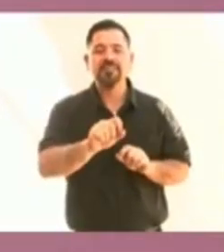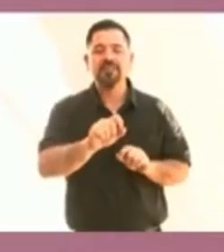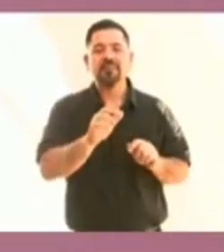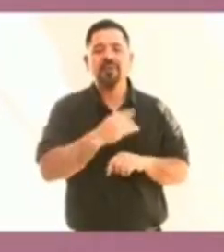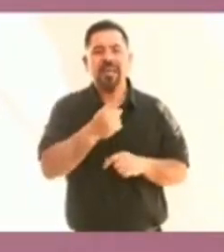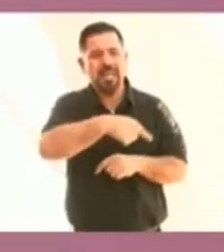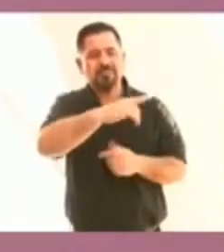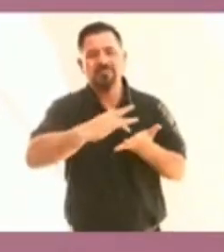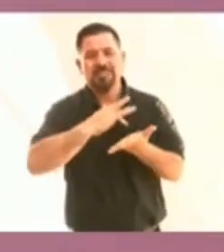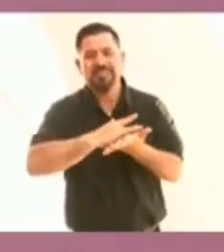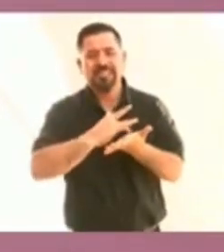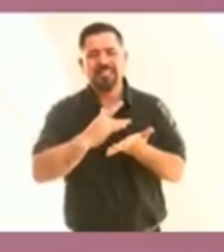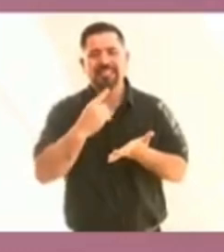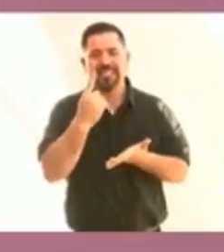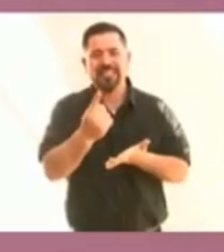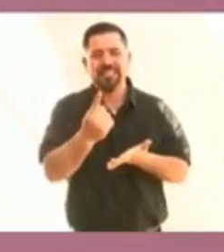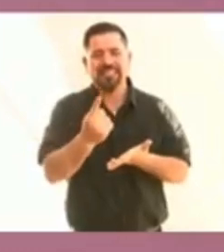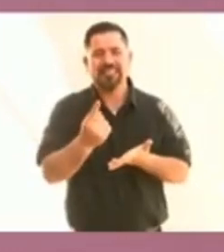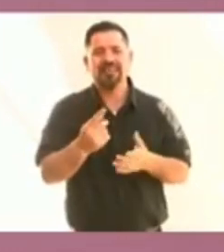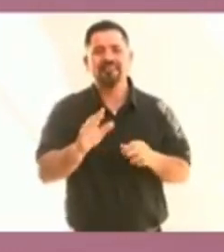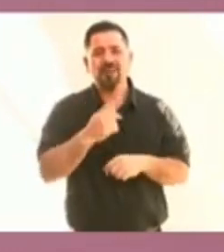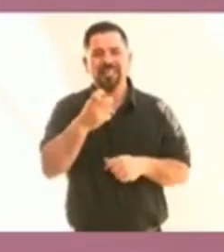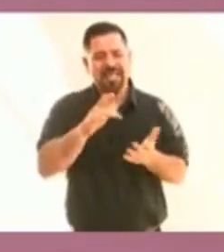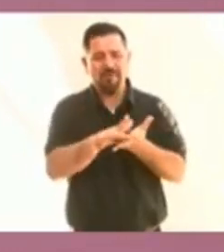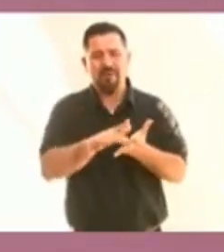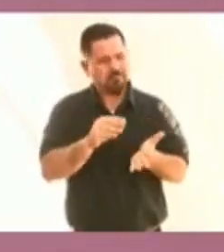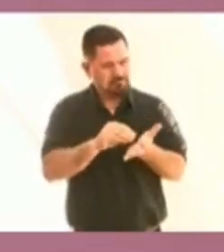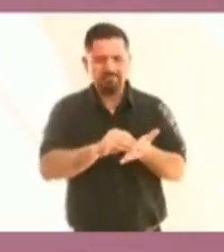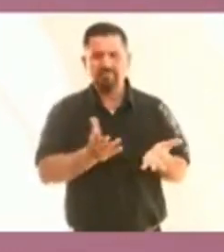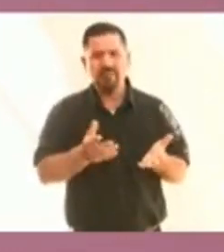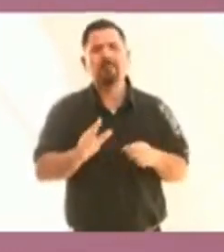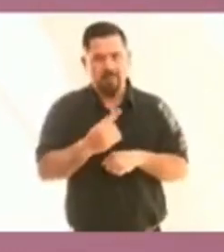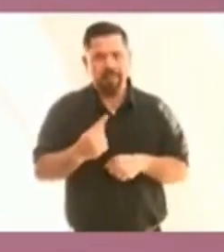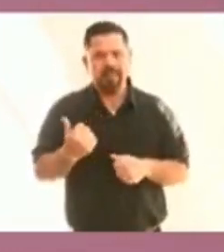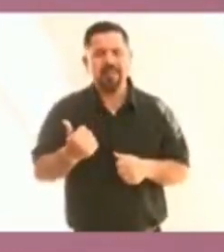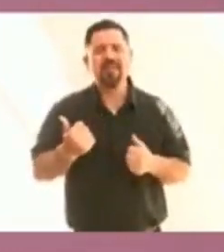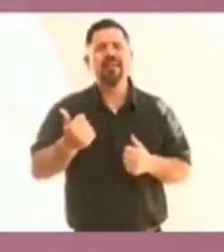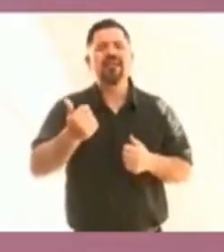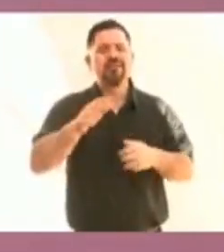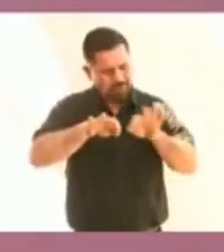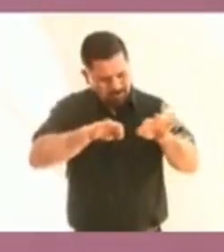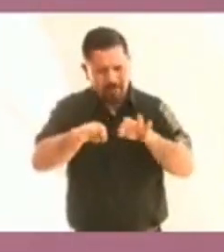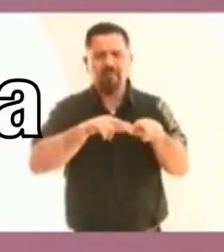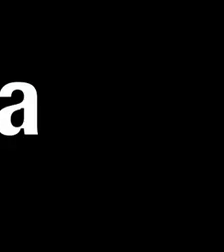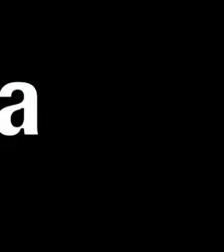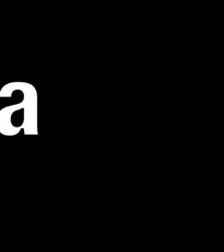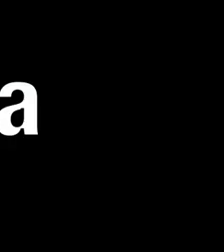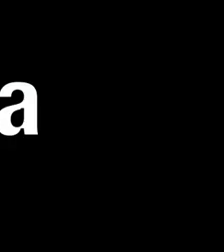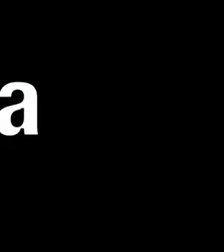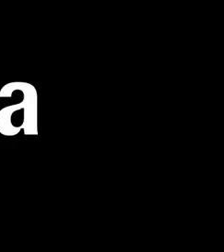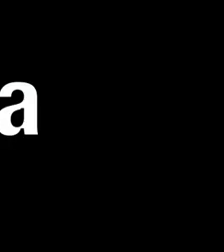creo que se vaya a perder ese apoyo, porque vamos a seguir trabajando en beneficios del pueblo.